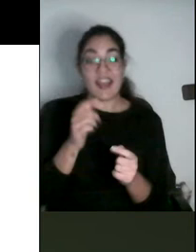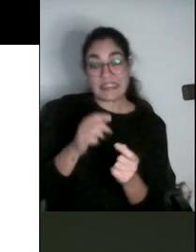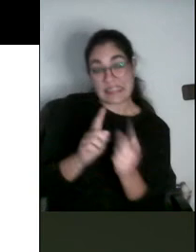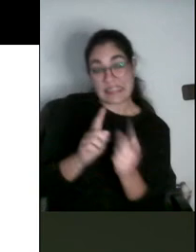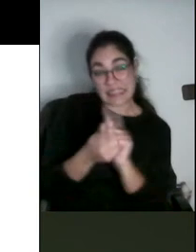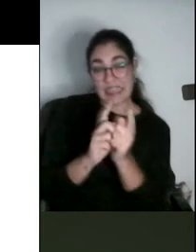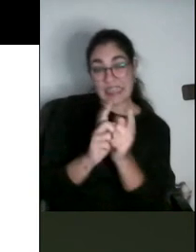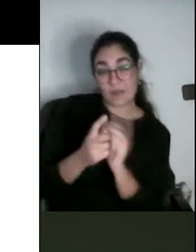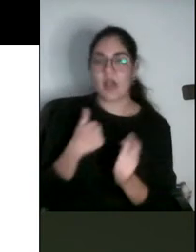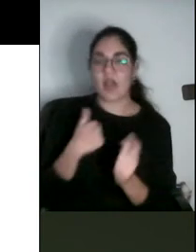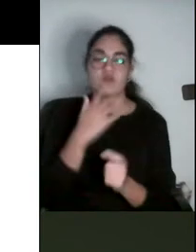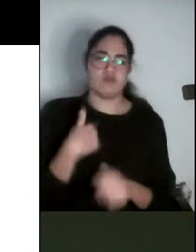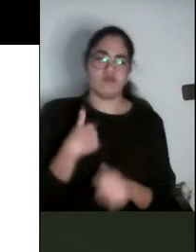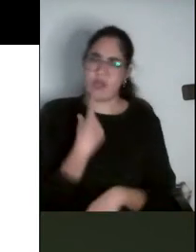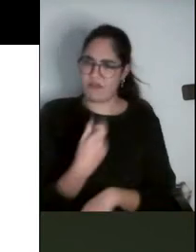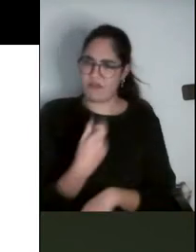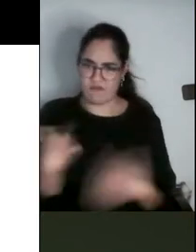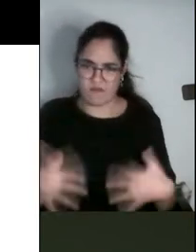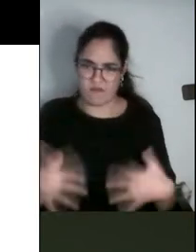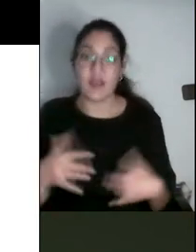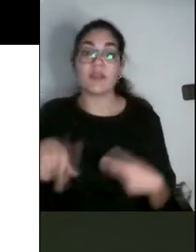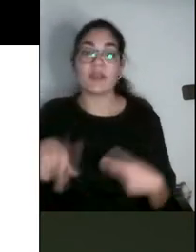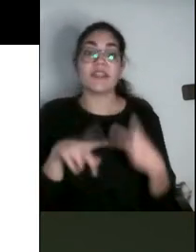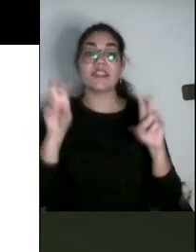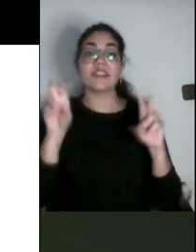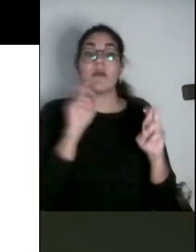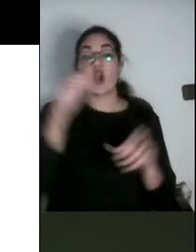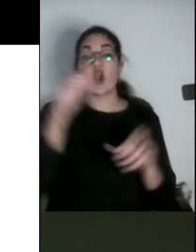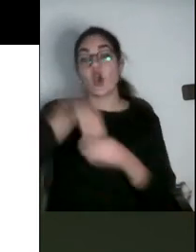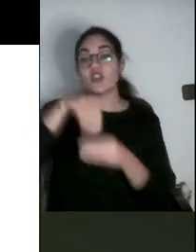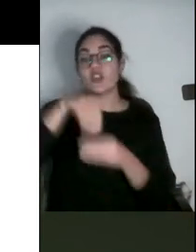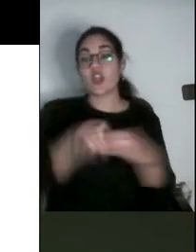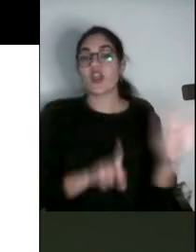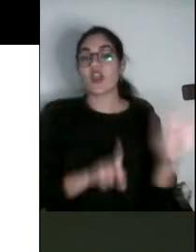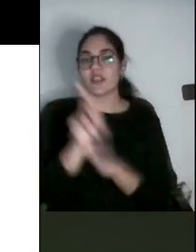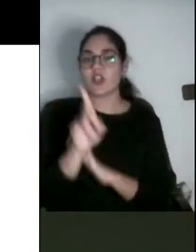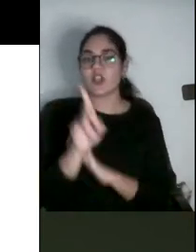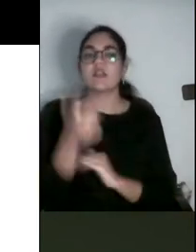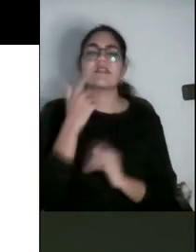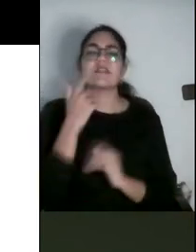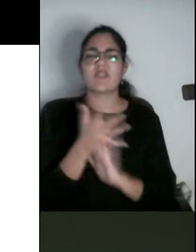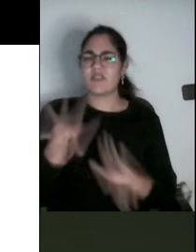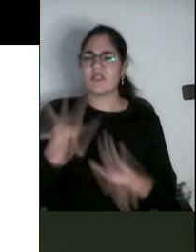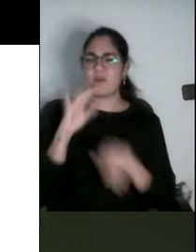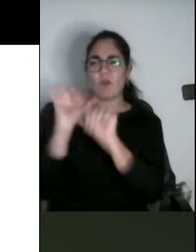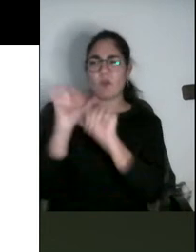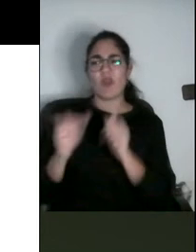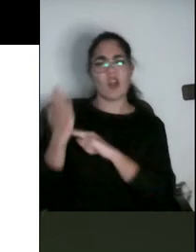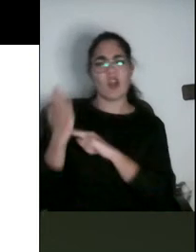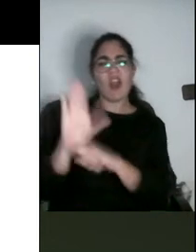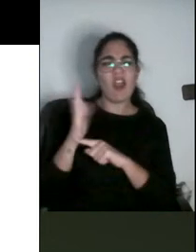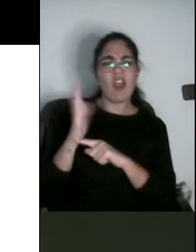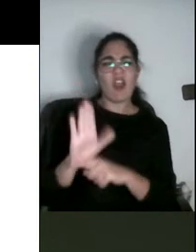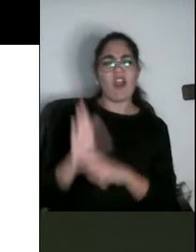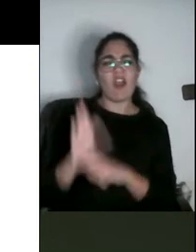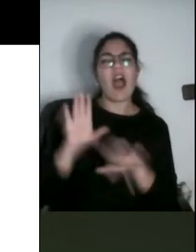Igualmente, en el desarrollo de los contenidos, es decir, qué modelos estamos transmitiendo en nuestras clases,